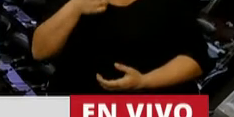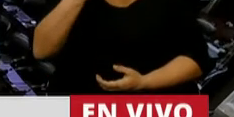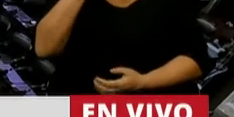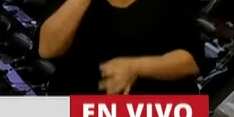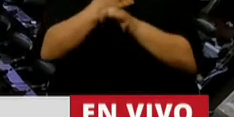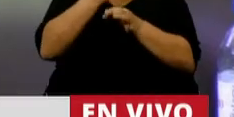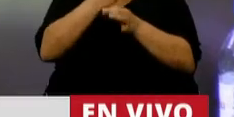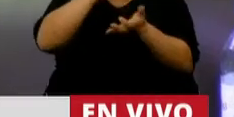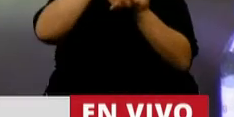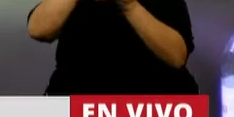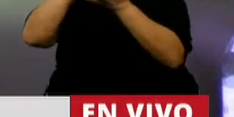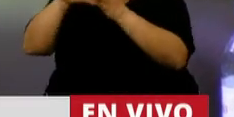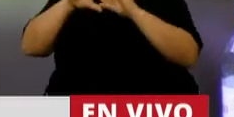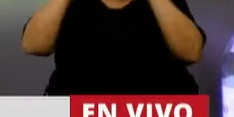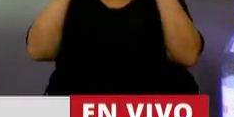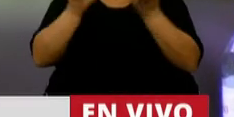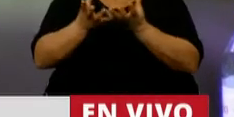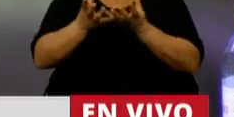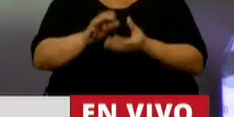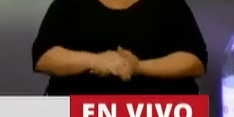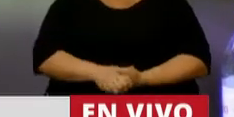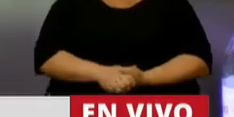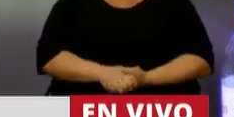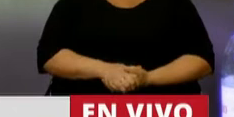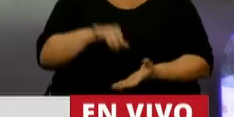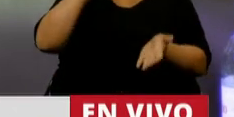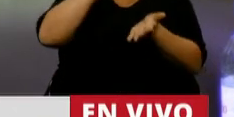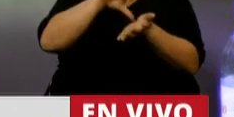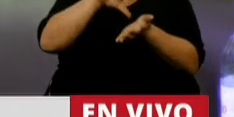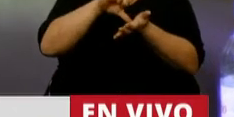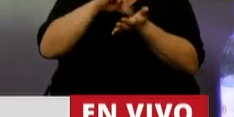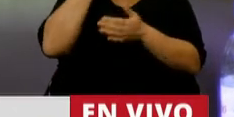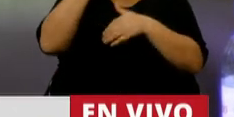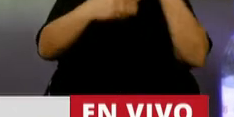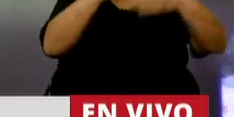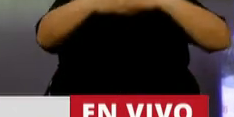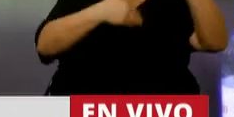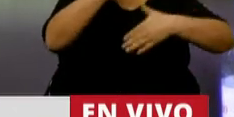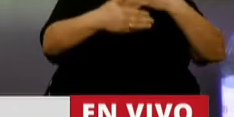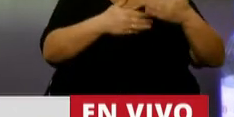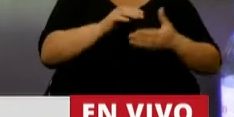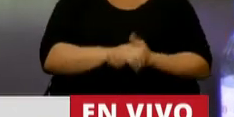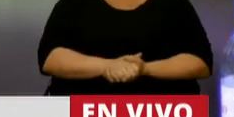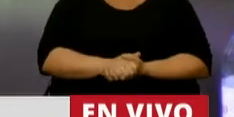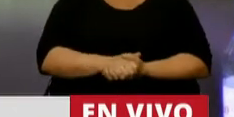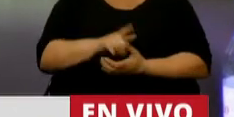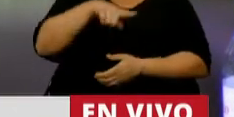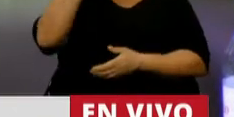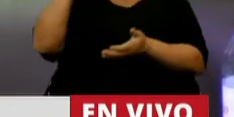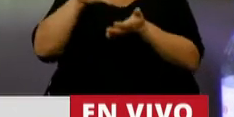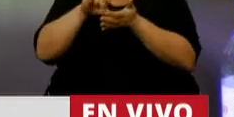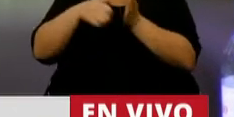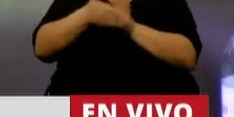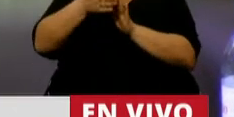cuatro tipos de países en el mundo. Los países desarrollados, los países